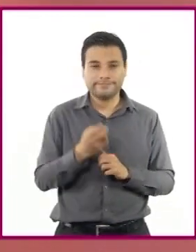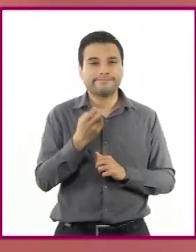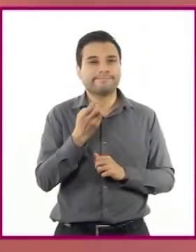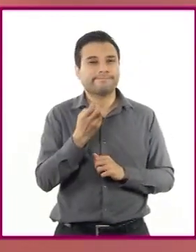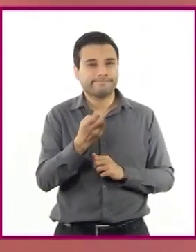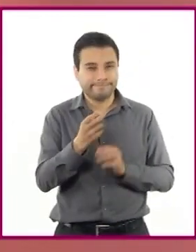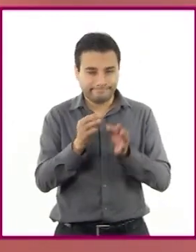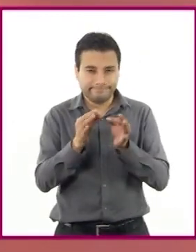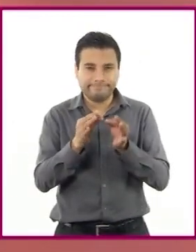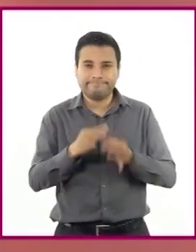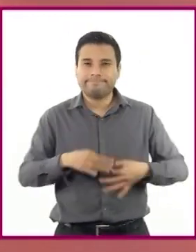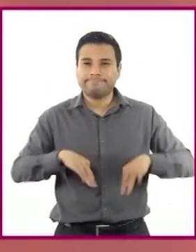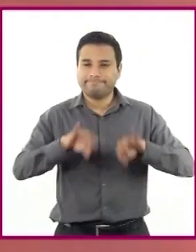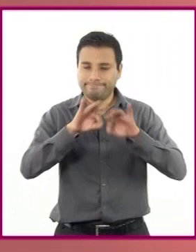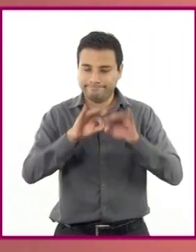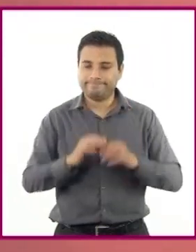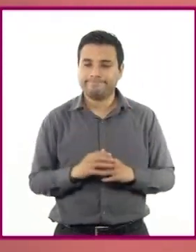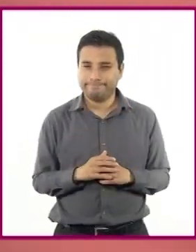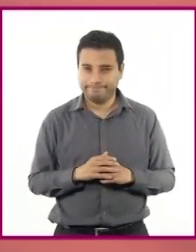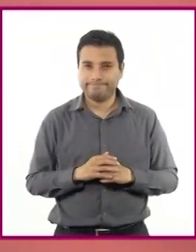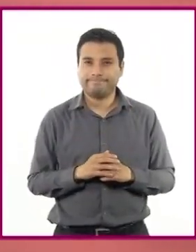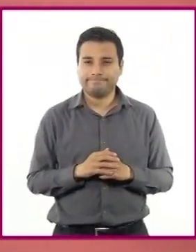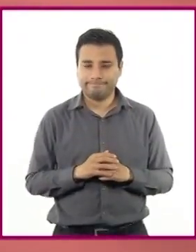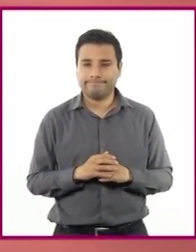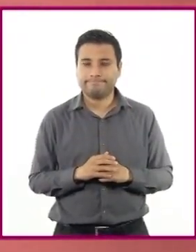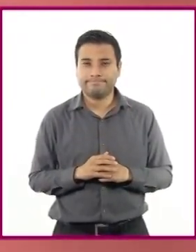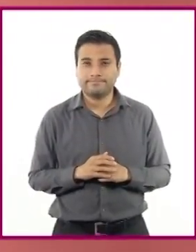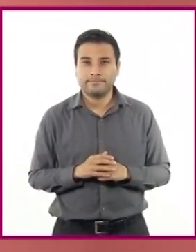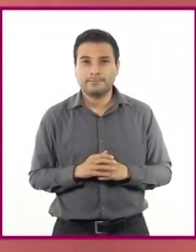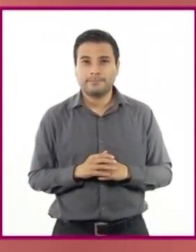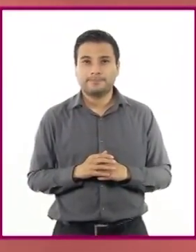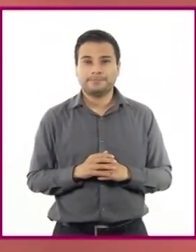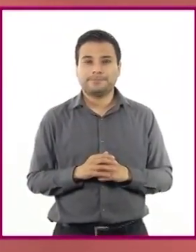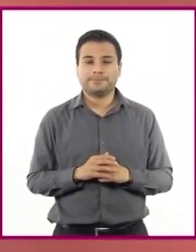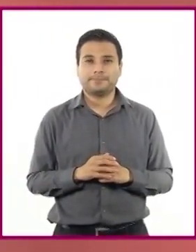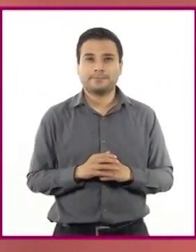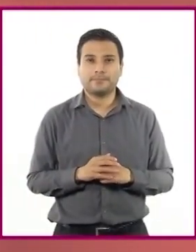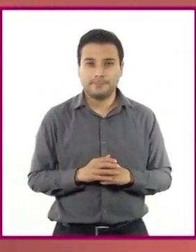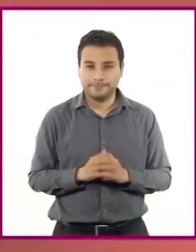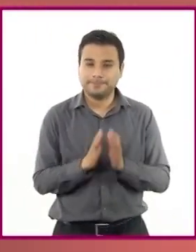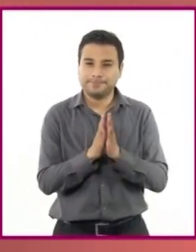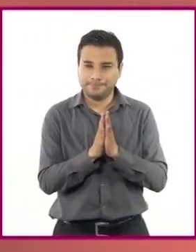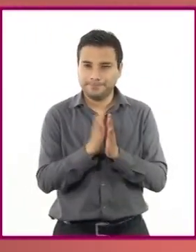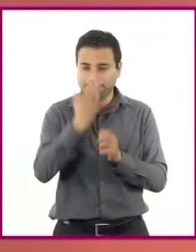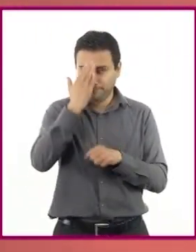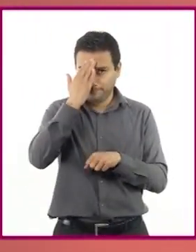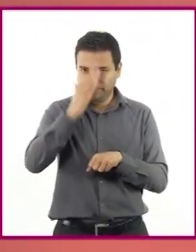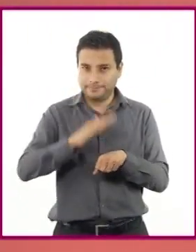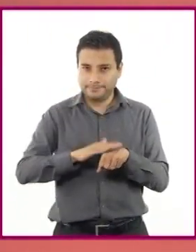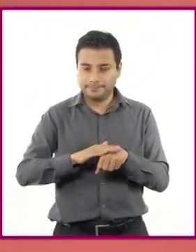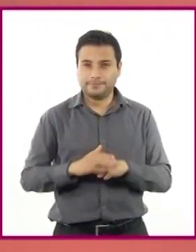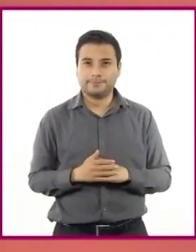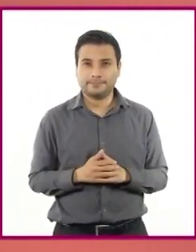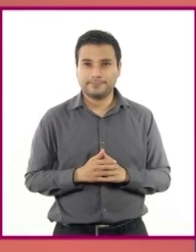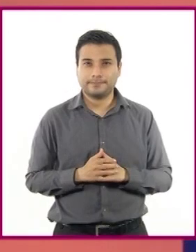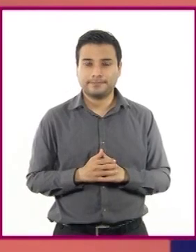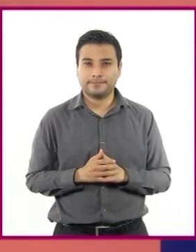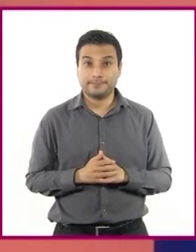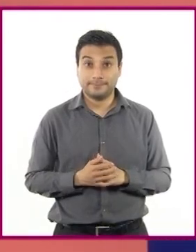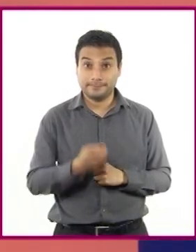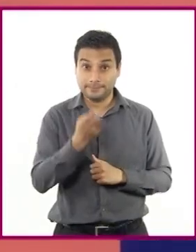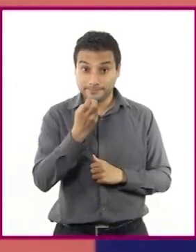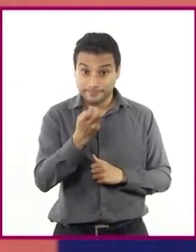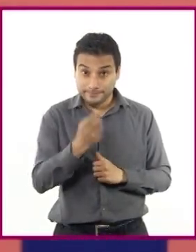importante que lo anoten en su libreta, alumnas y alumnos, para que no se les vaya a olvidar. De esta manera, será más